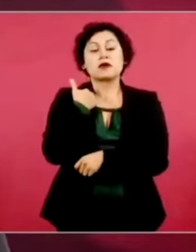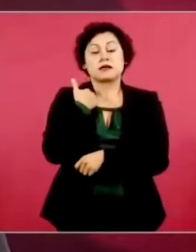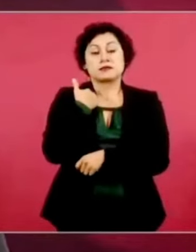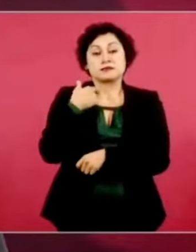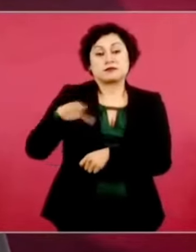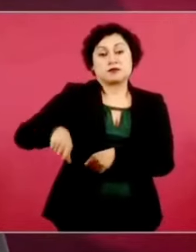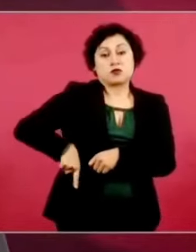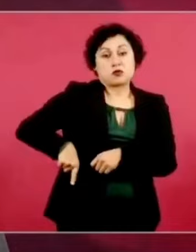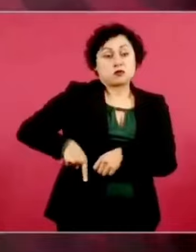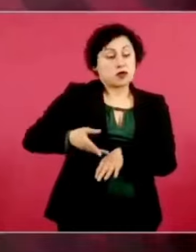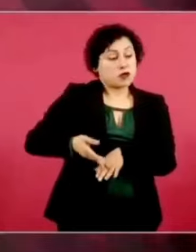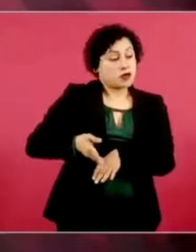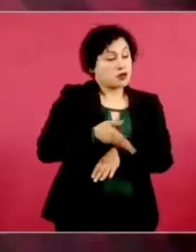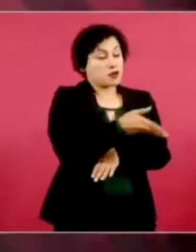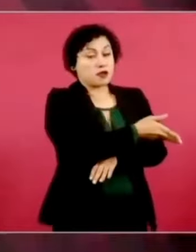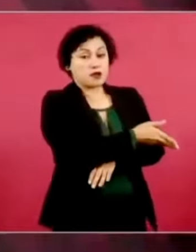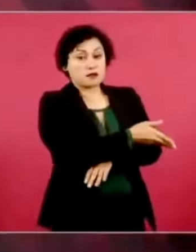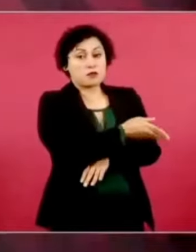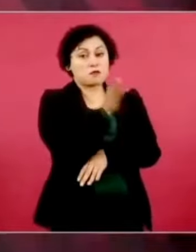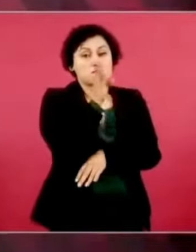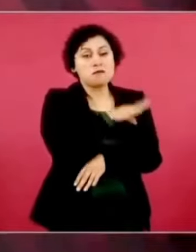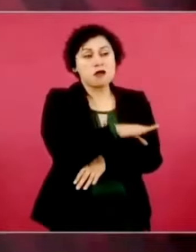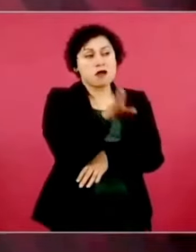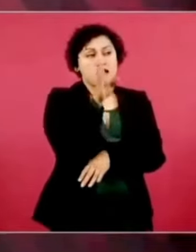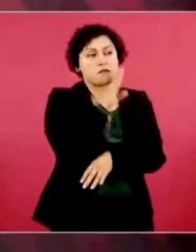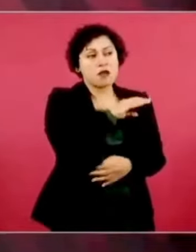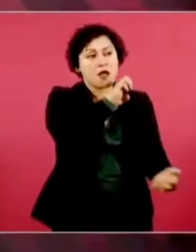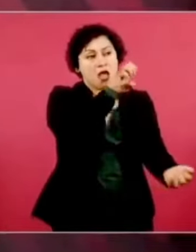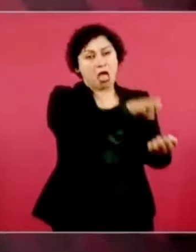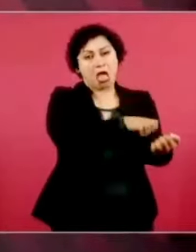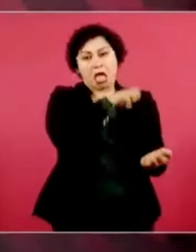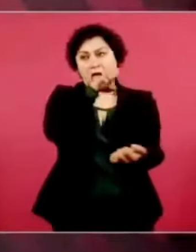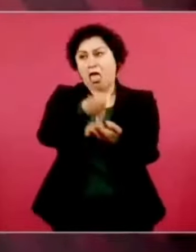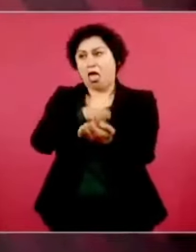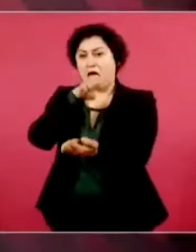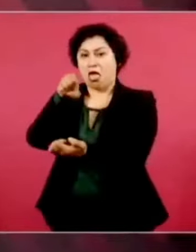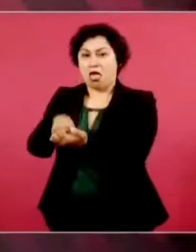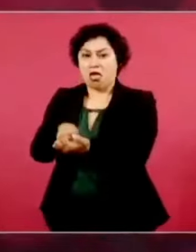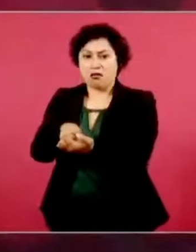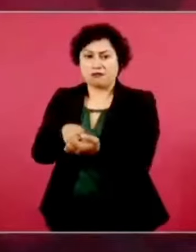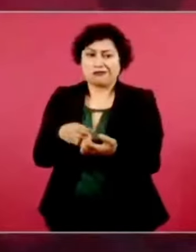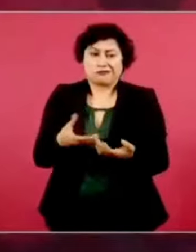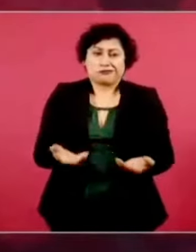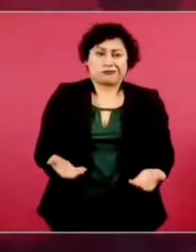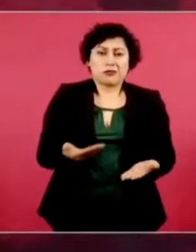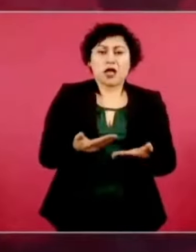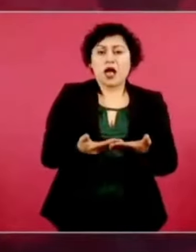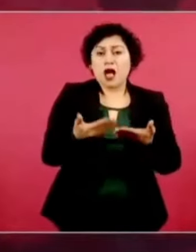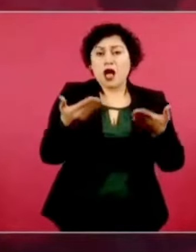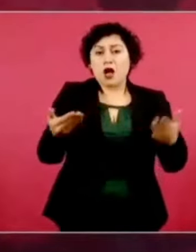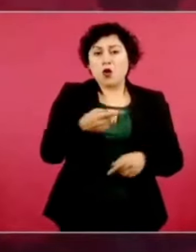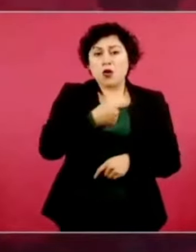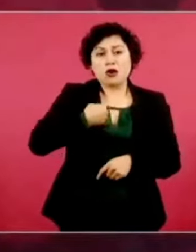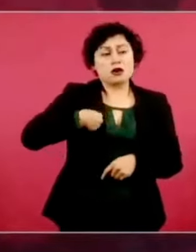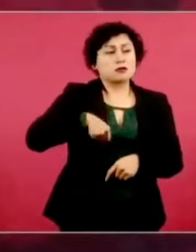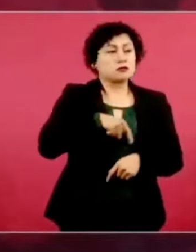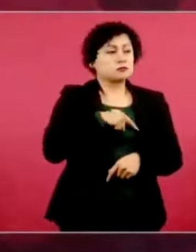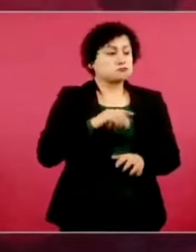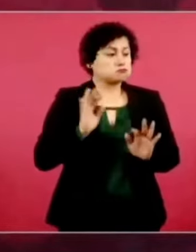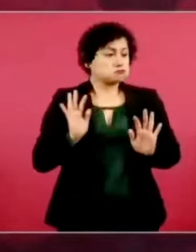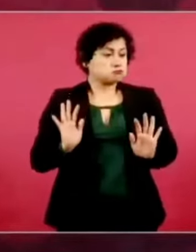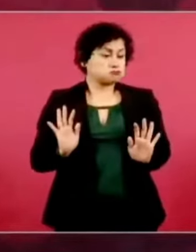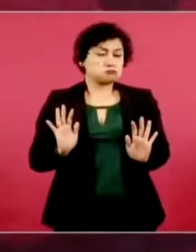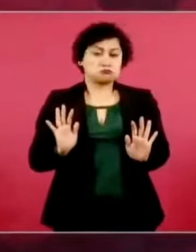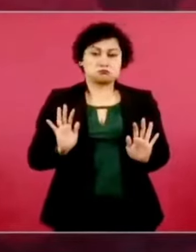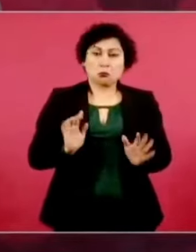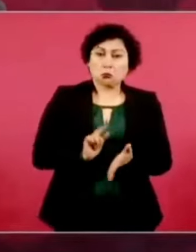Por eso es que nos alcanza el presupuesto. No les gusta, pero